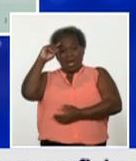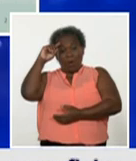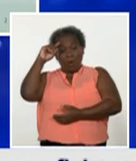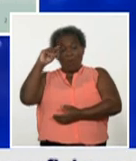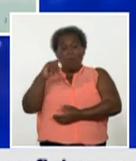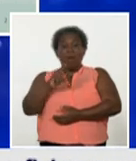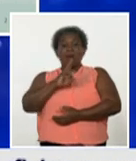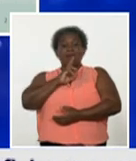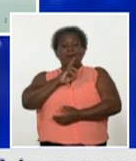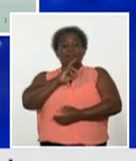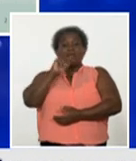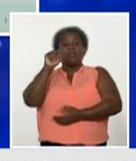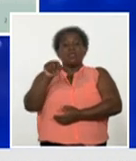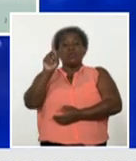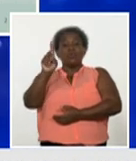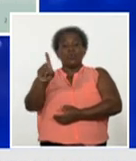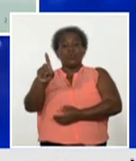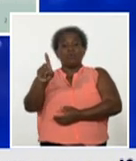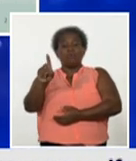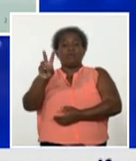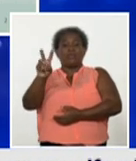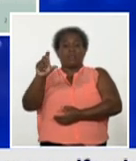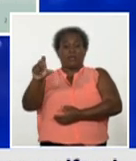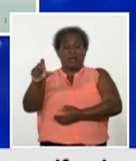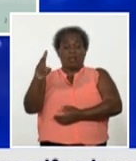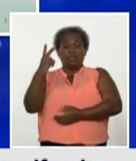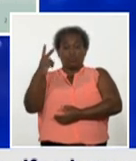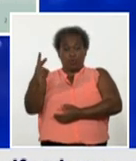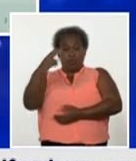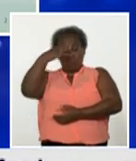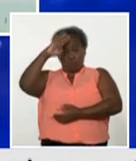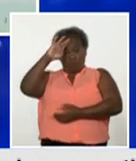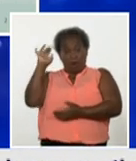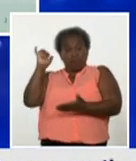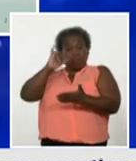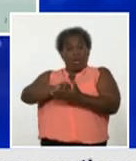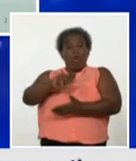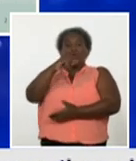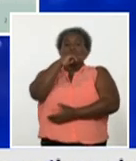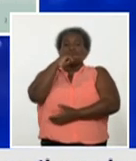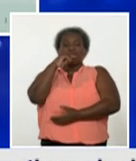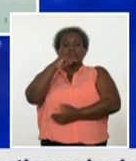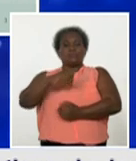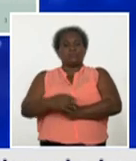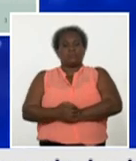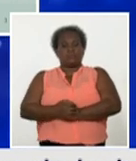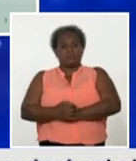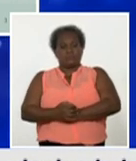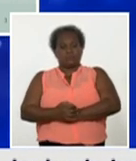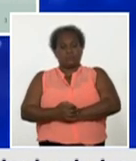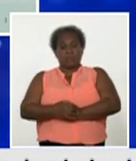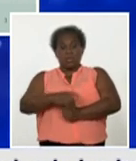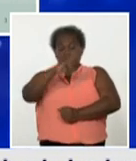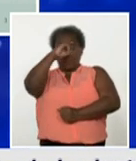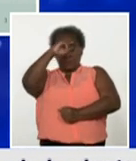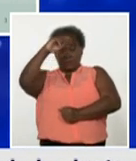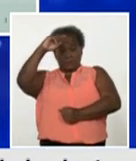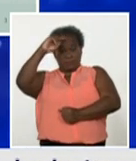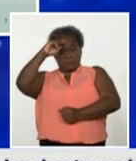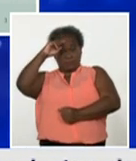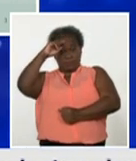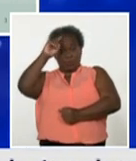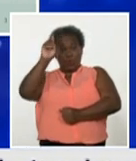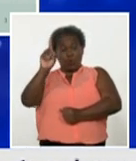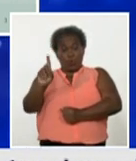Clara ambos viajeros cubanos procedentes de Rusia. En Santiespíritus un caso